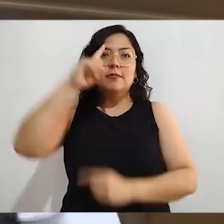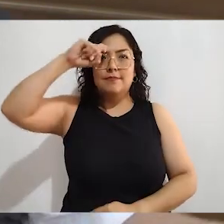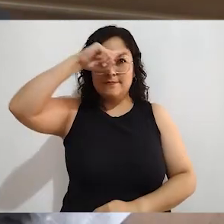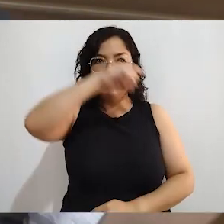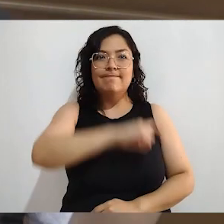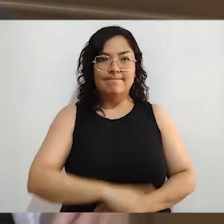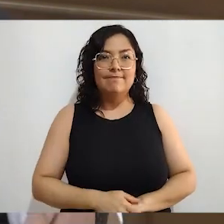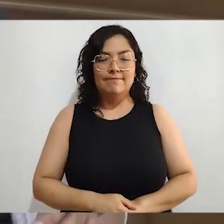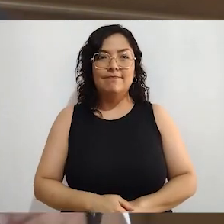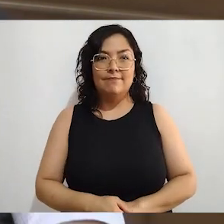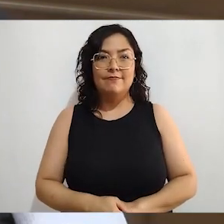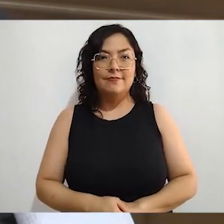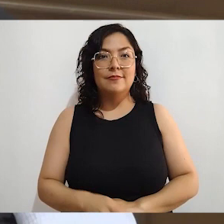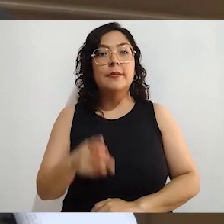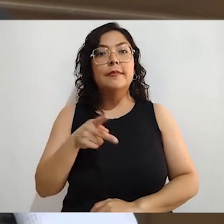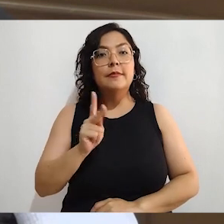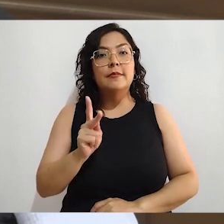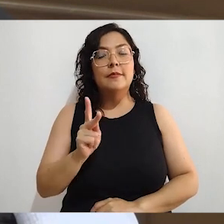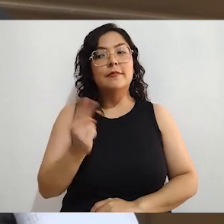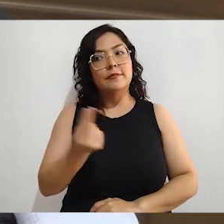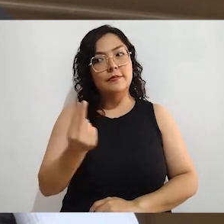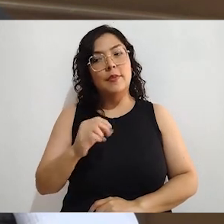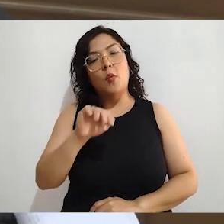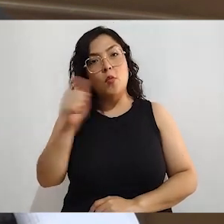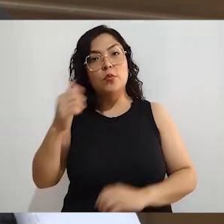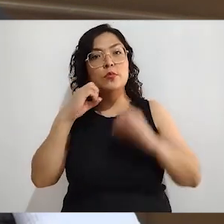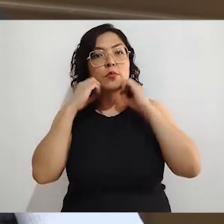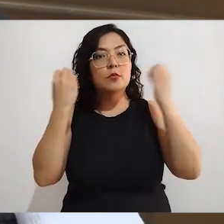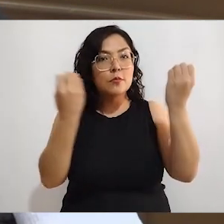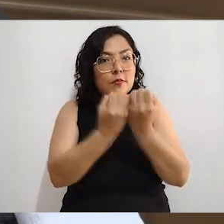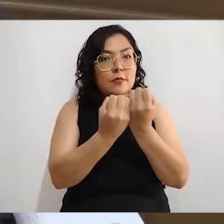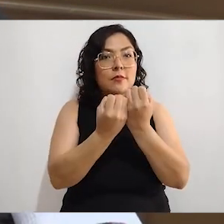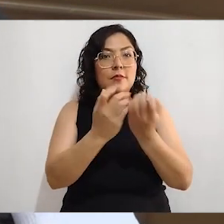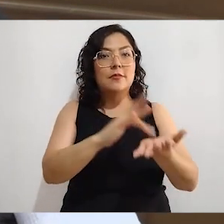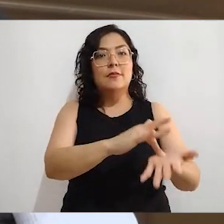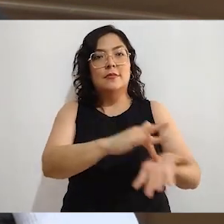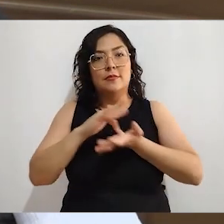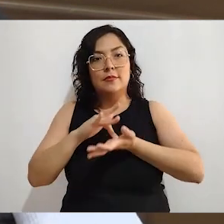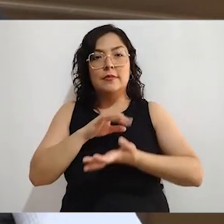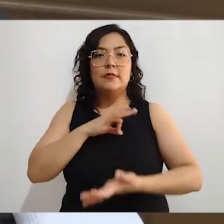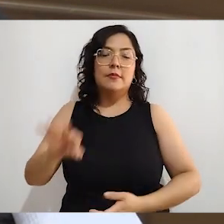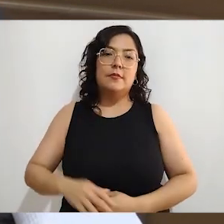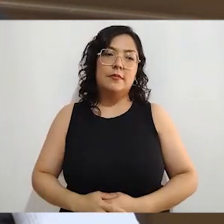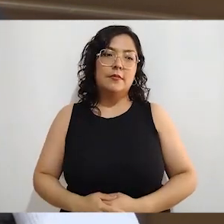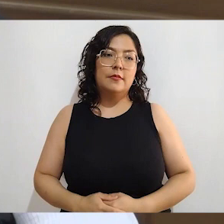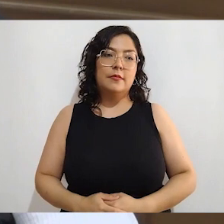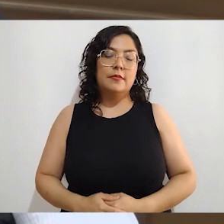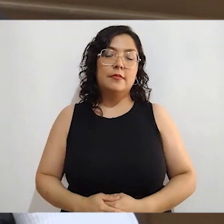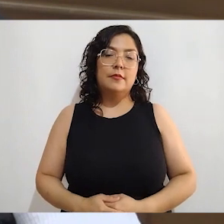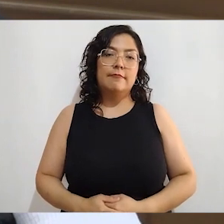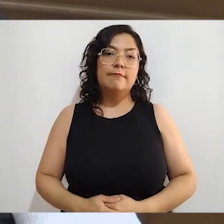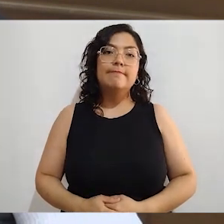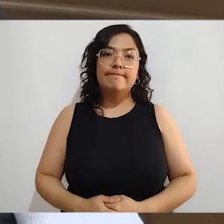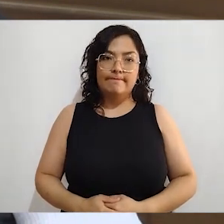que se sumen otras organizaciones. Ya sabemos, la única condición que pone el INE es que sea imparcial.